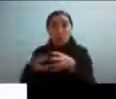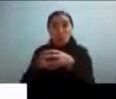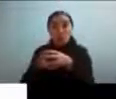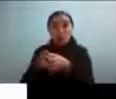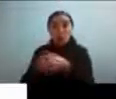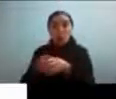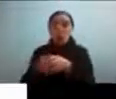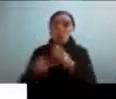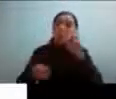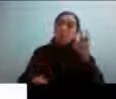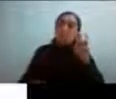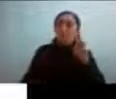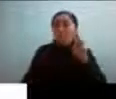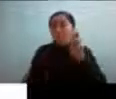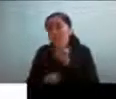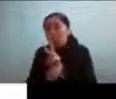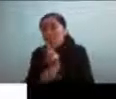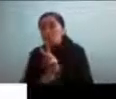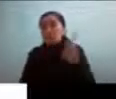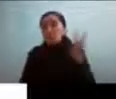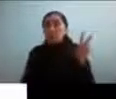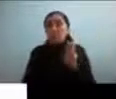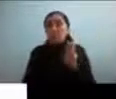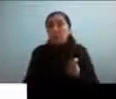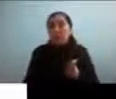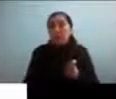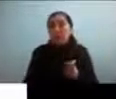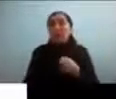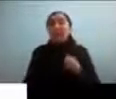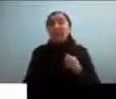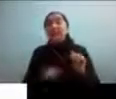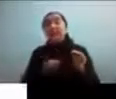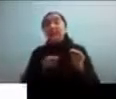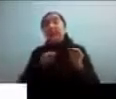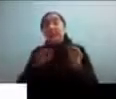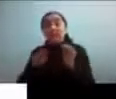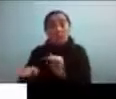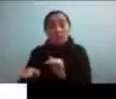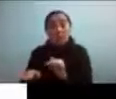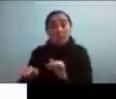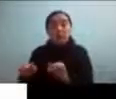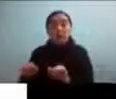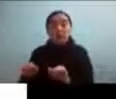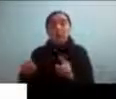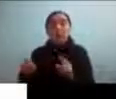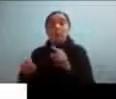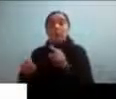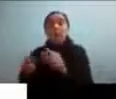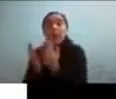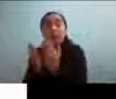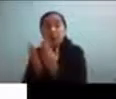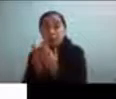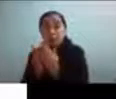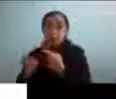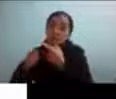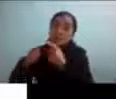profesores que nos asesora al laboratorio respecto a los distintos temas que se están estudiando